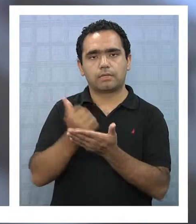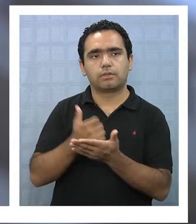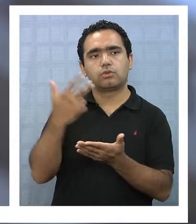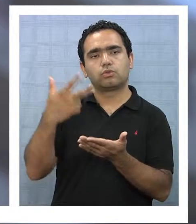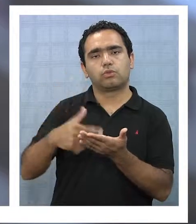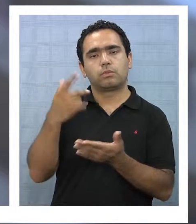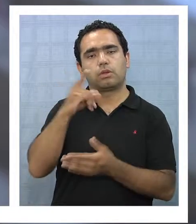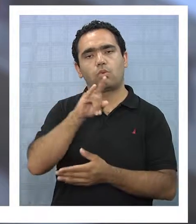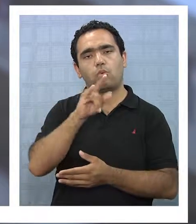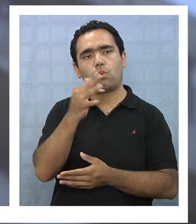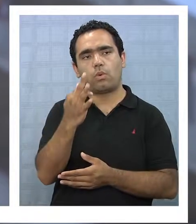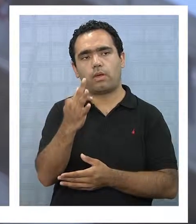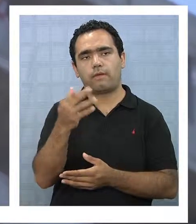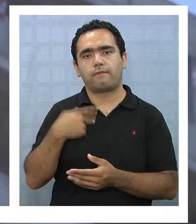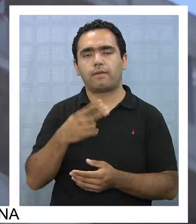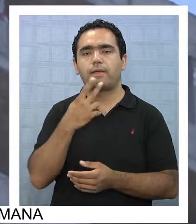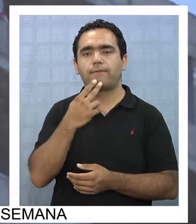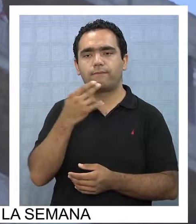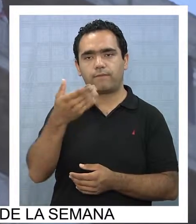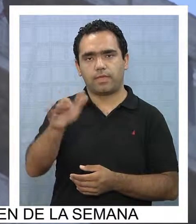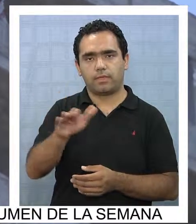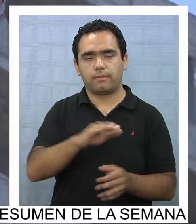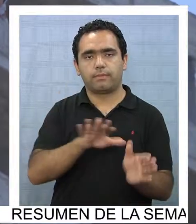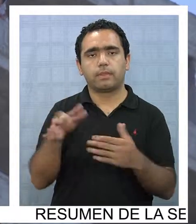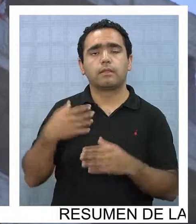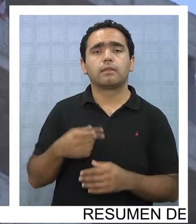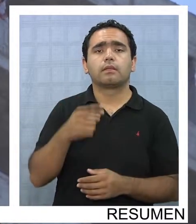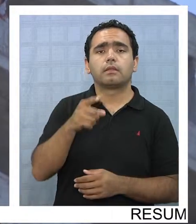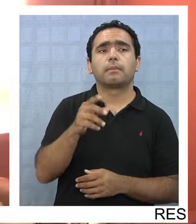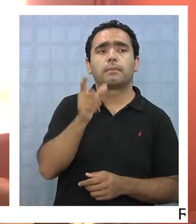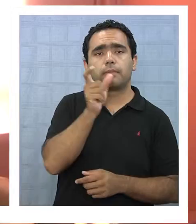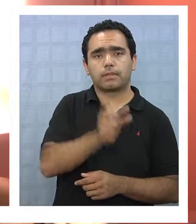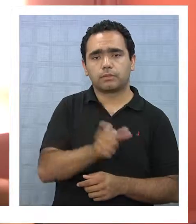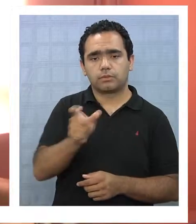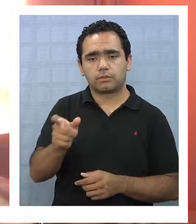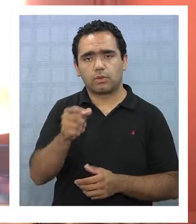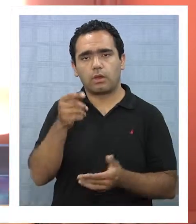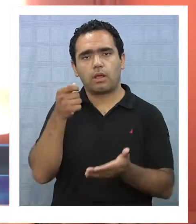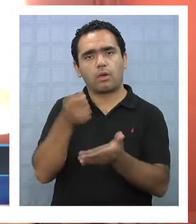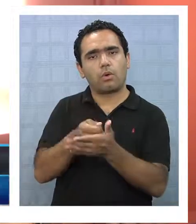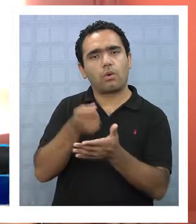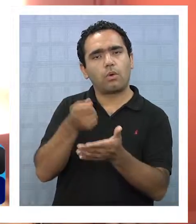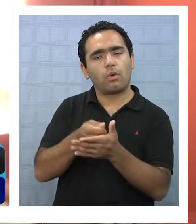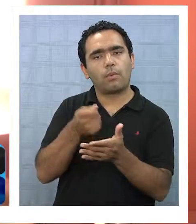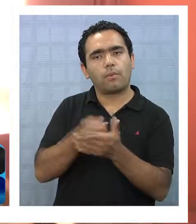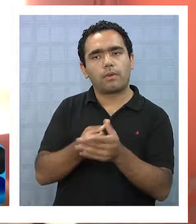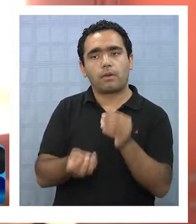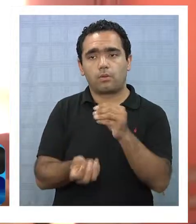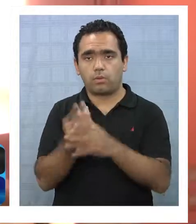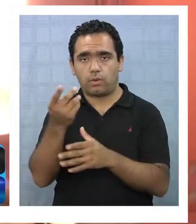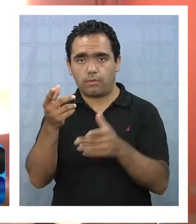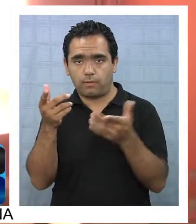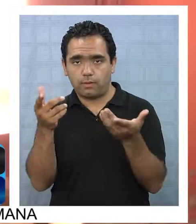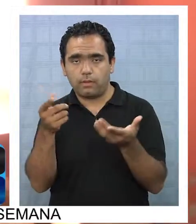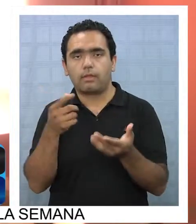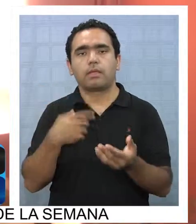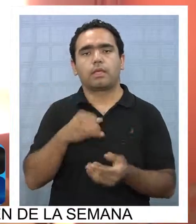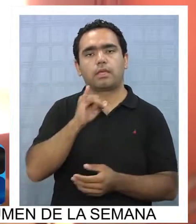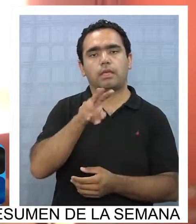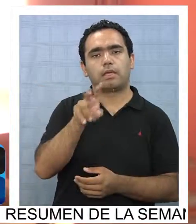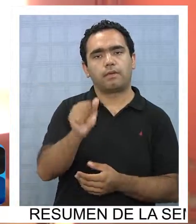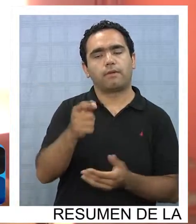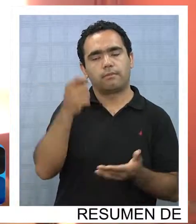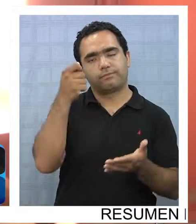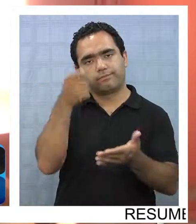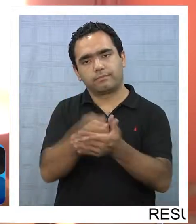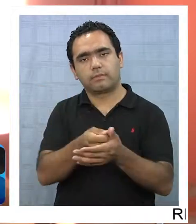fomento a lo largo de su vida. El que va a comprar viviendas nuevas va a ser grabado con el IVA. Eso es lo principal. Las